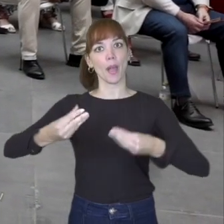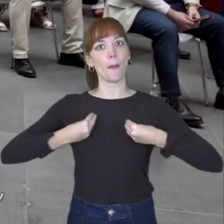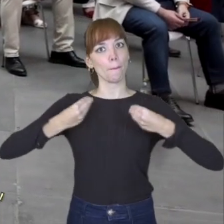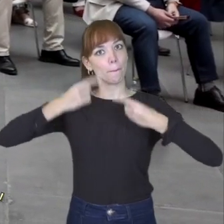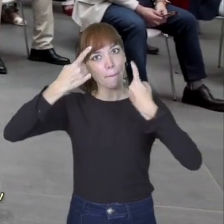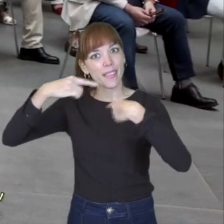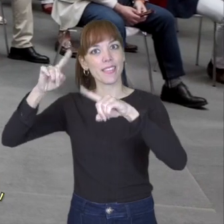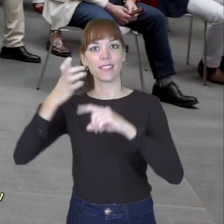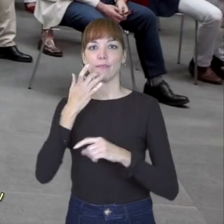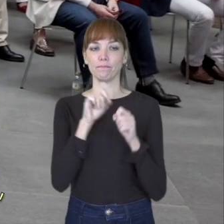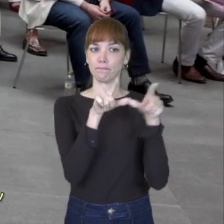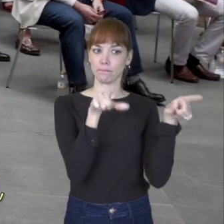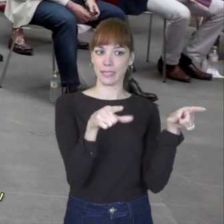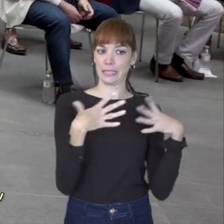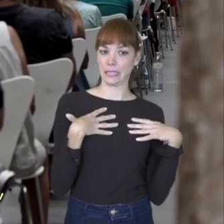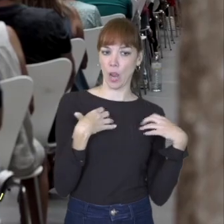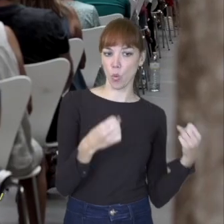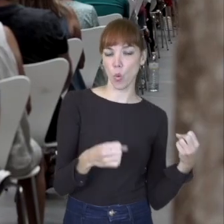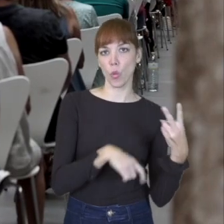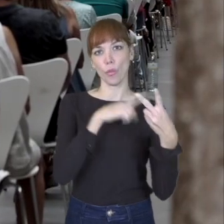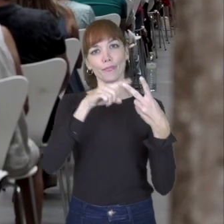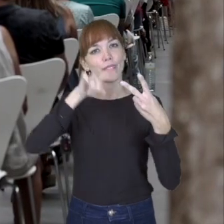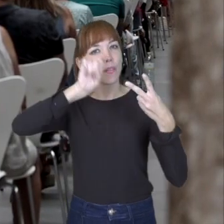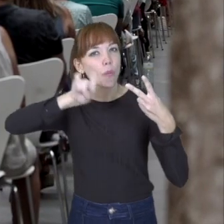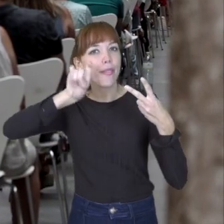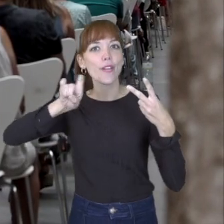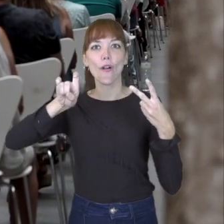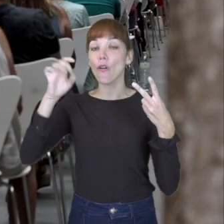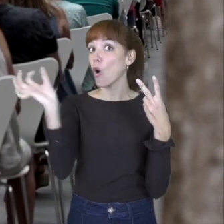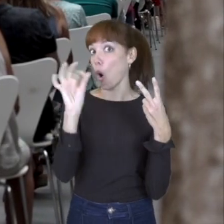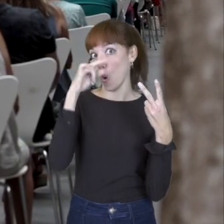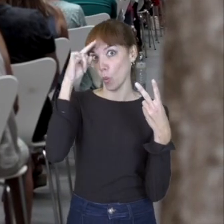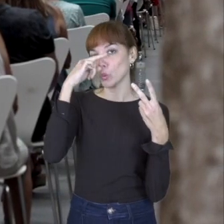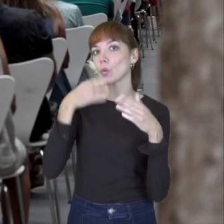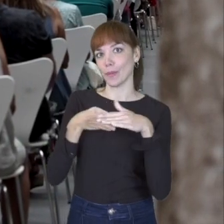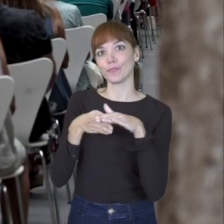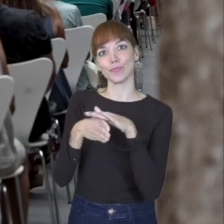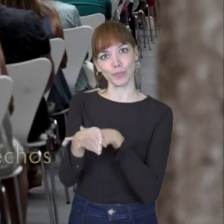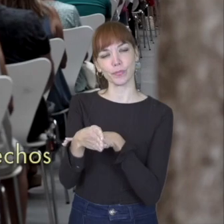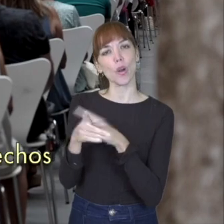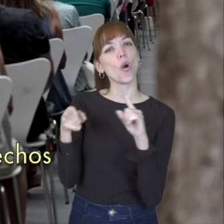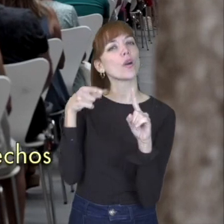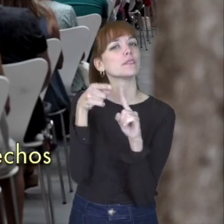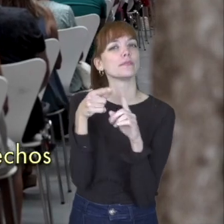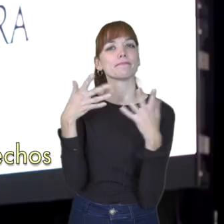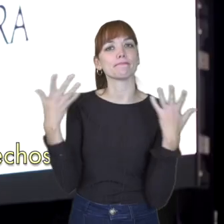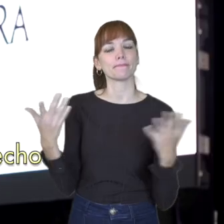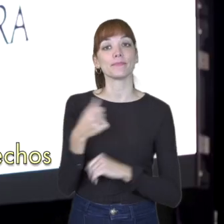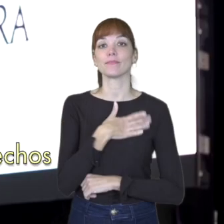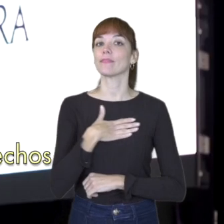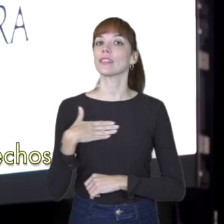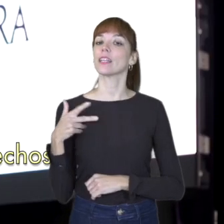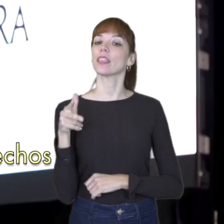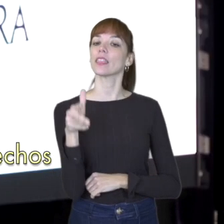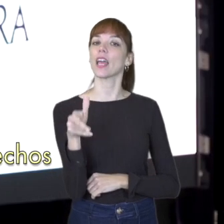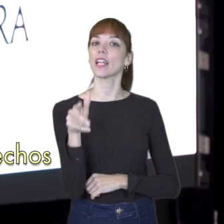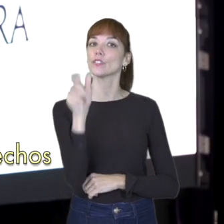los itinerarios que conducen a la salud, que conducen a la educación o que conducen a la cultura, con el objetivo de poder